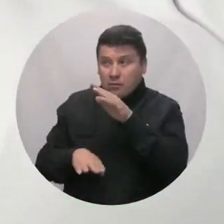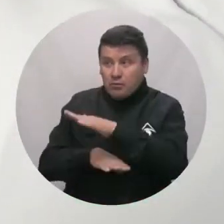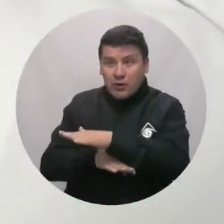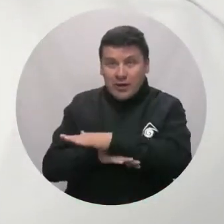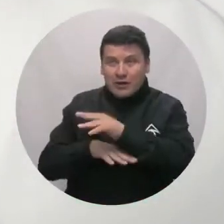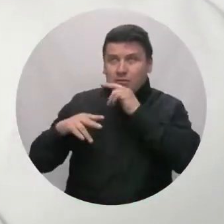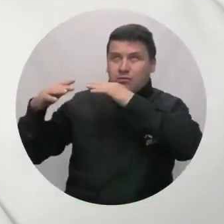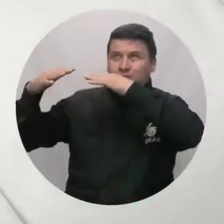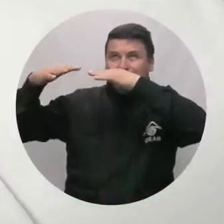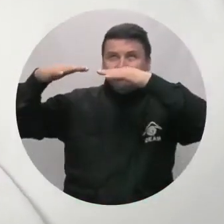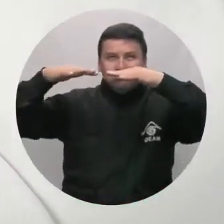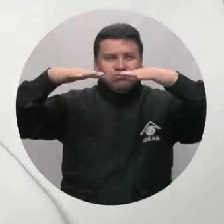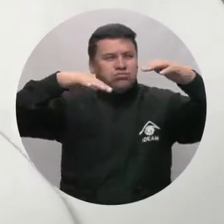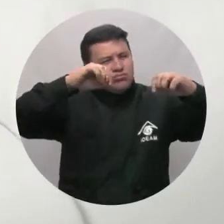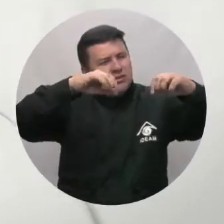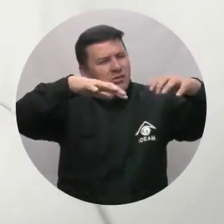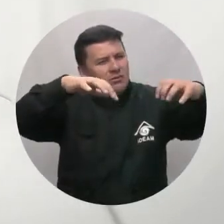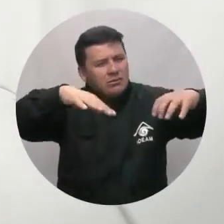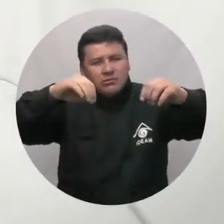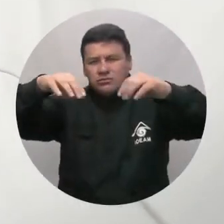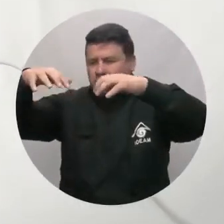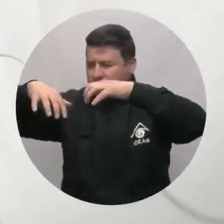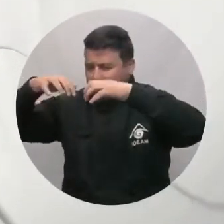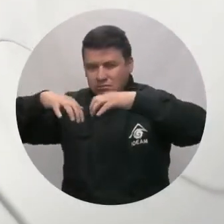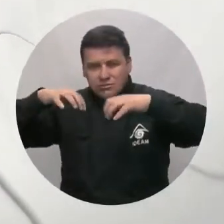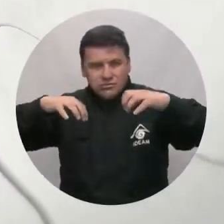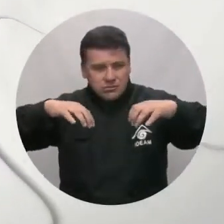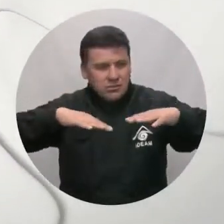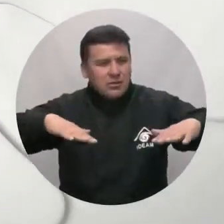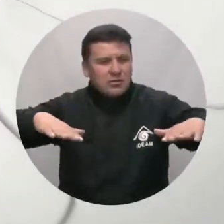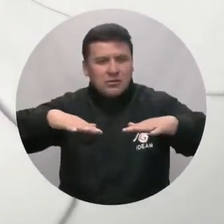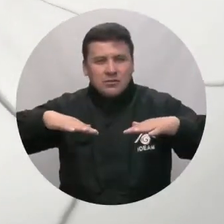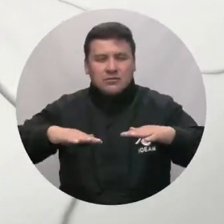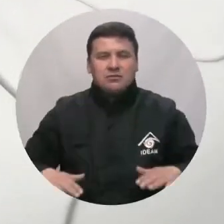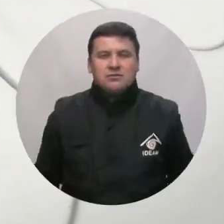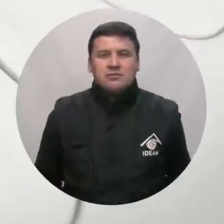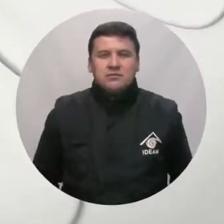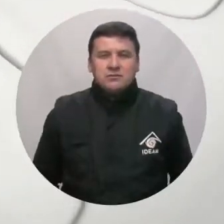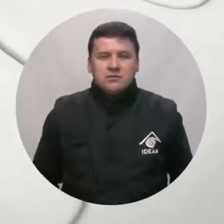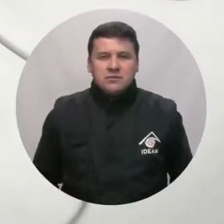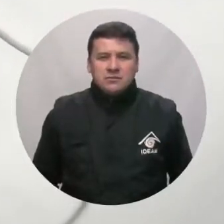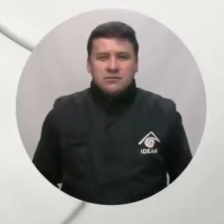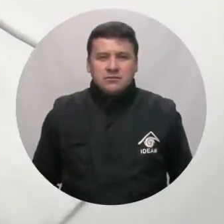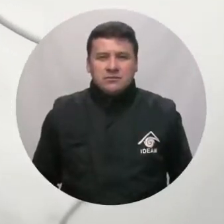con cielos mayormente nublados y lluvias de variada intensidad en diferentes sectores.